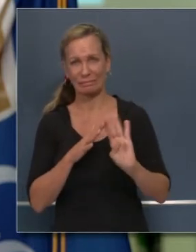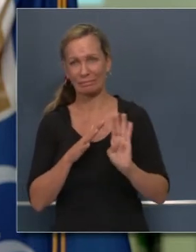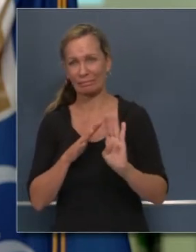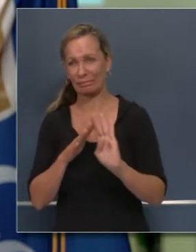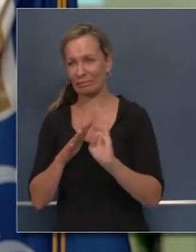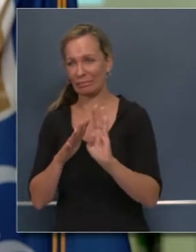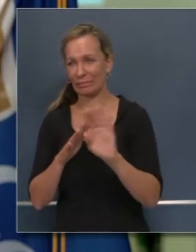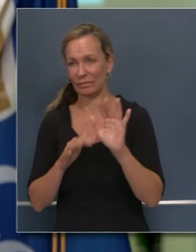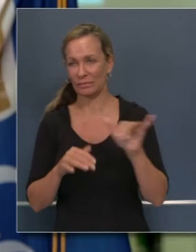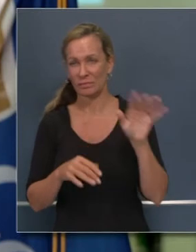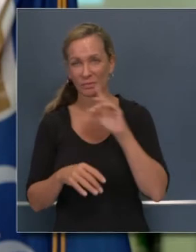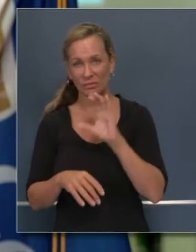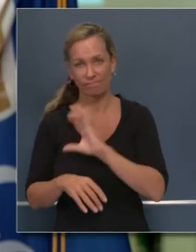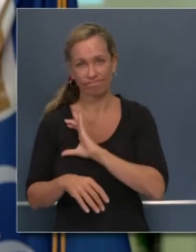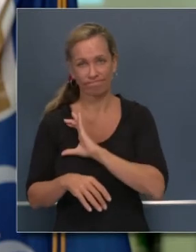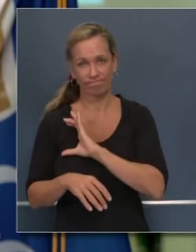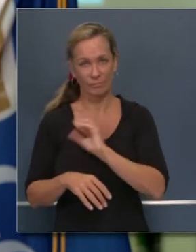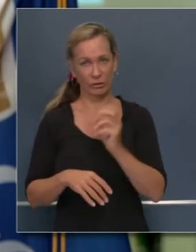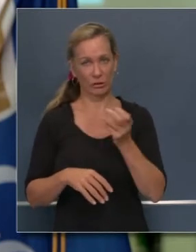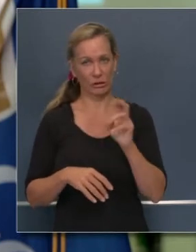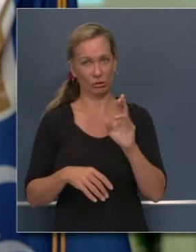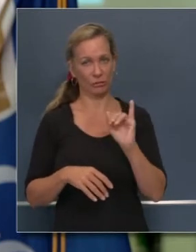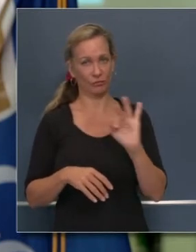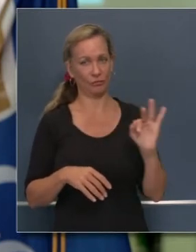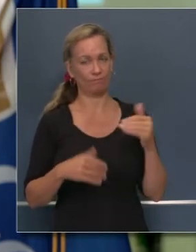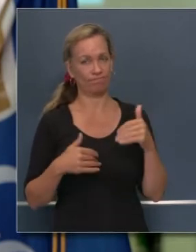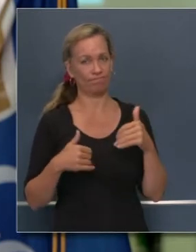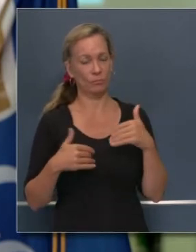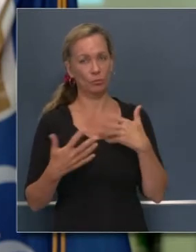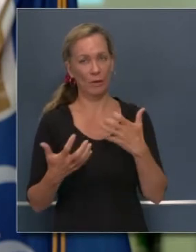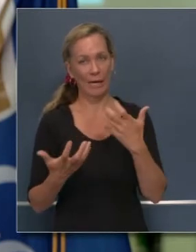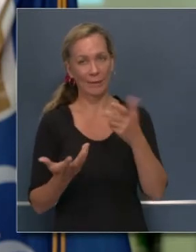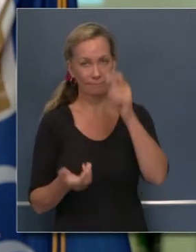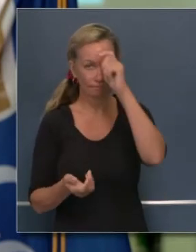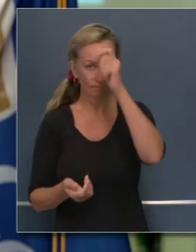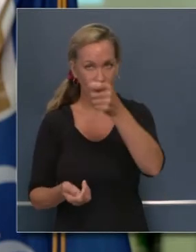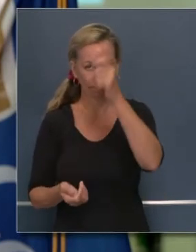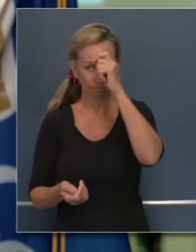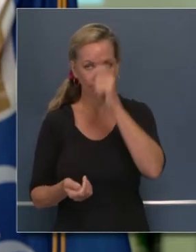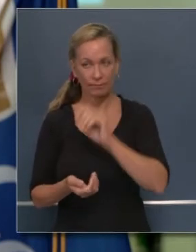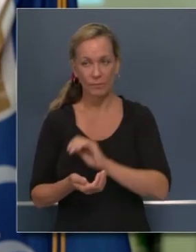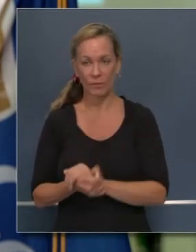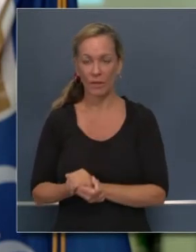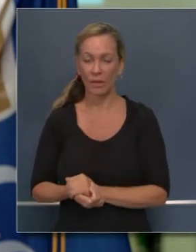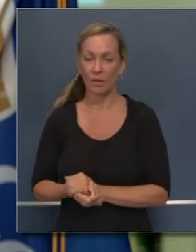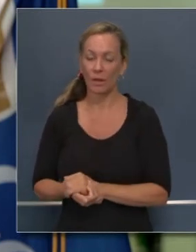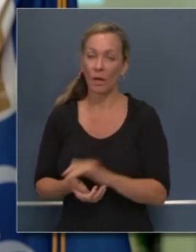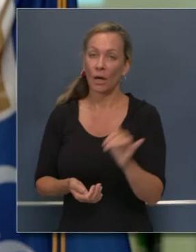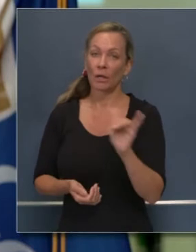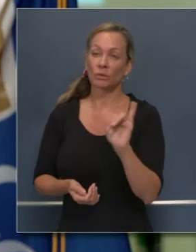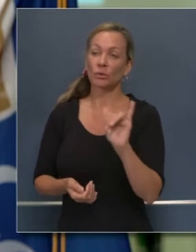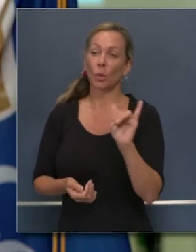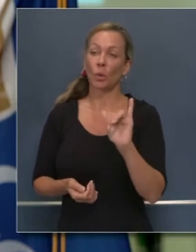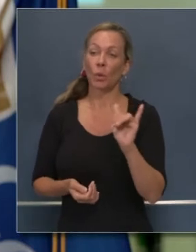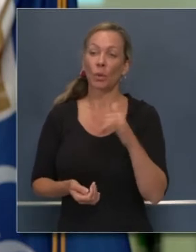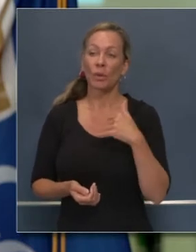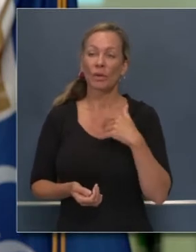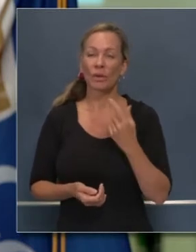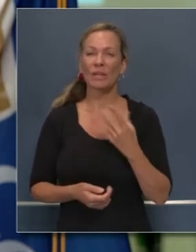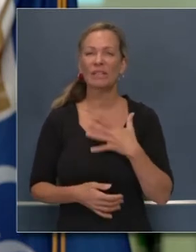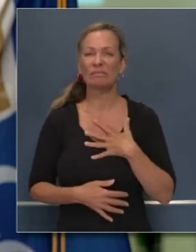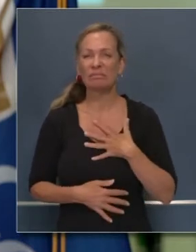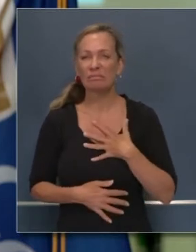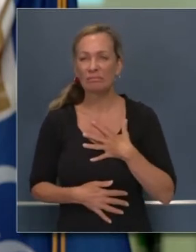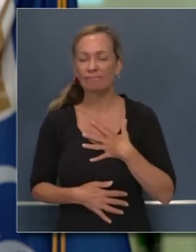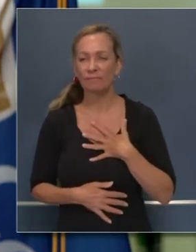pues claramente condenar de manera muy clara y transparente lo triste y lo asqueroso